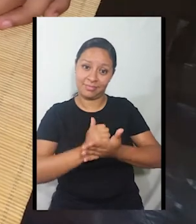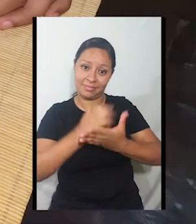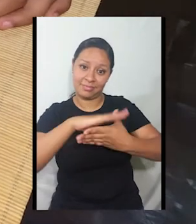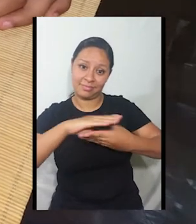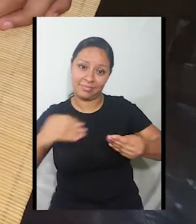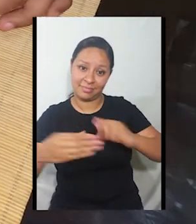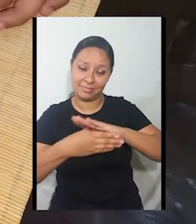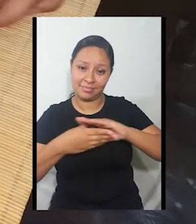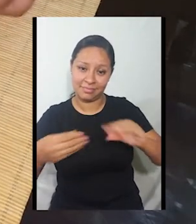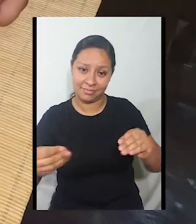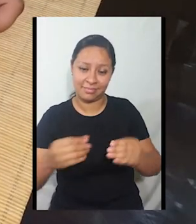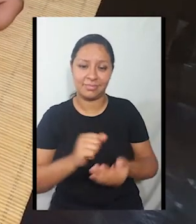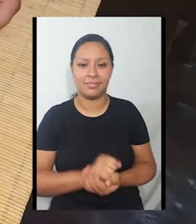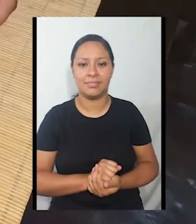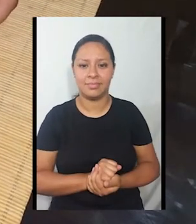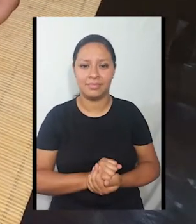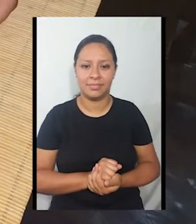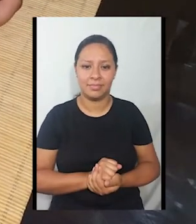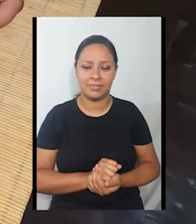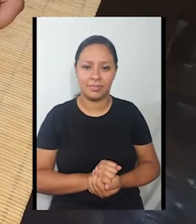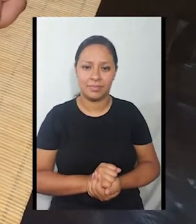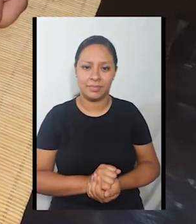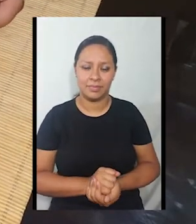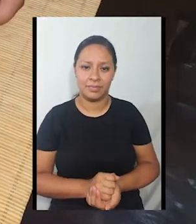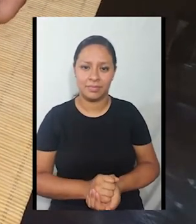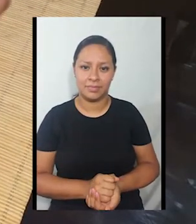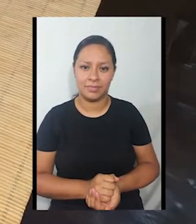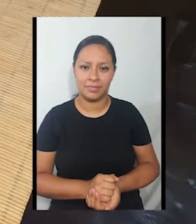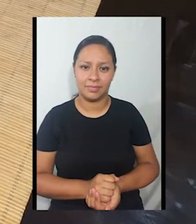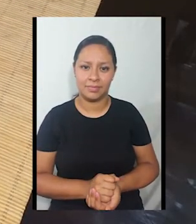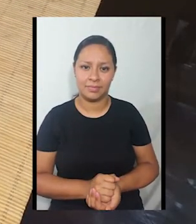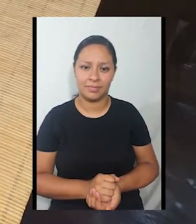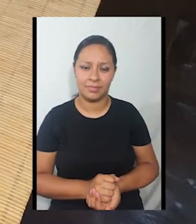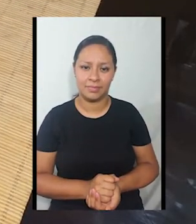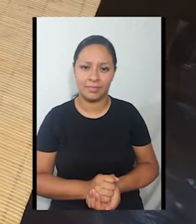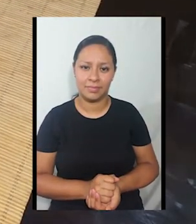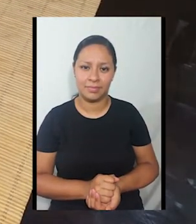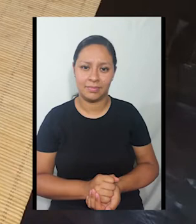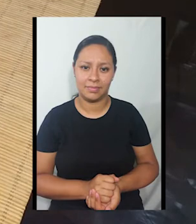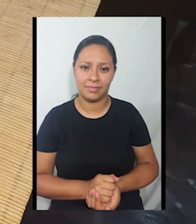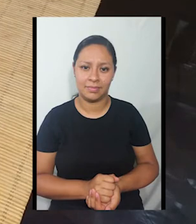mismo. Echamos un poco de pegamento